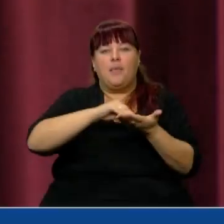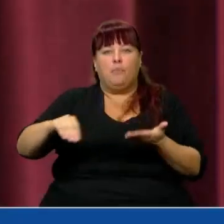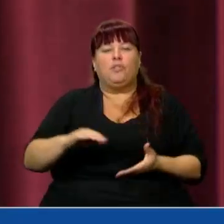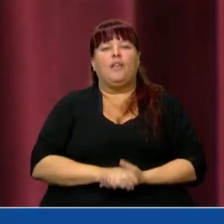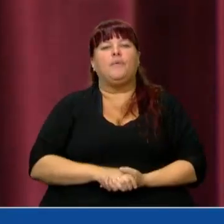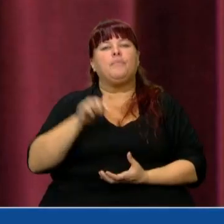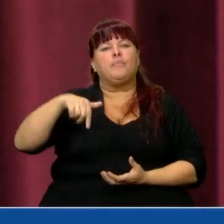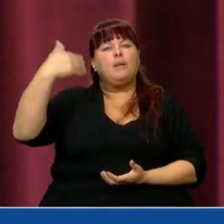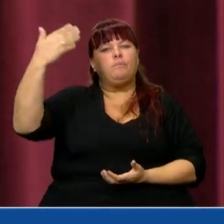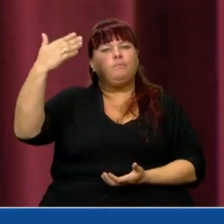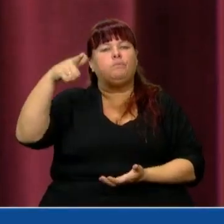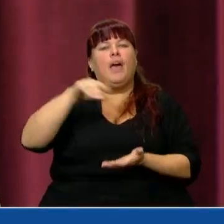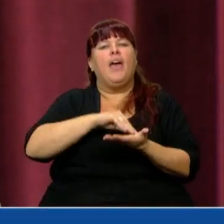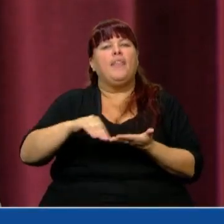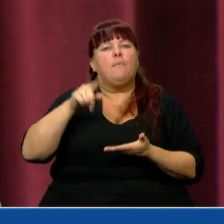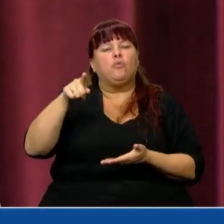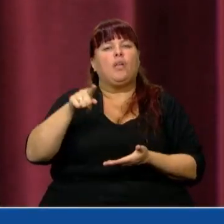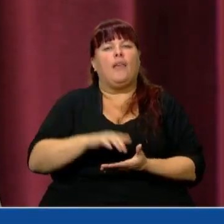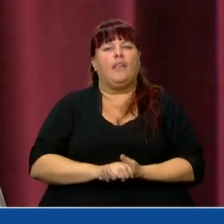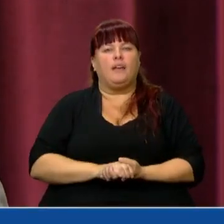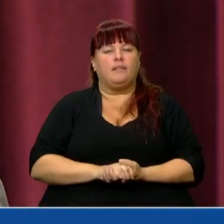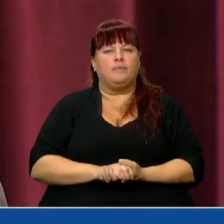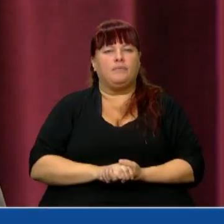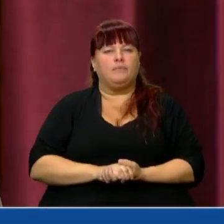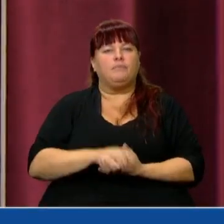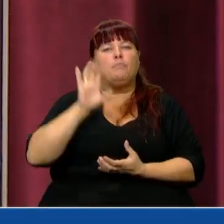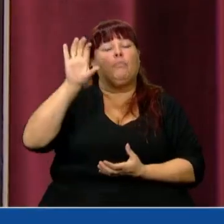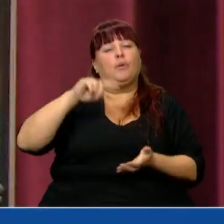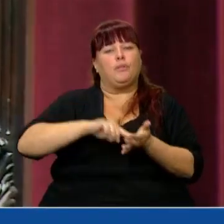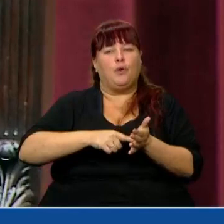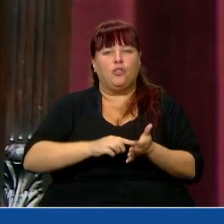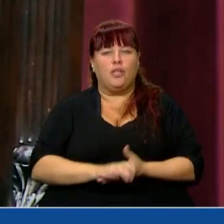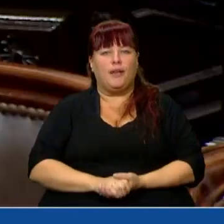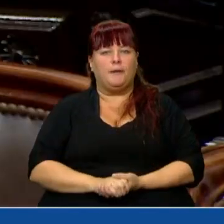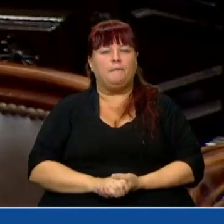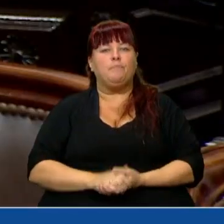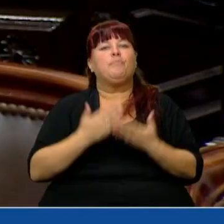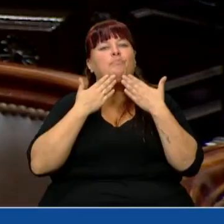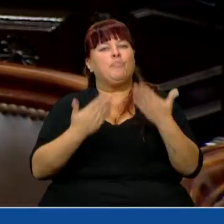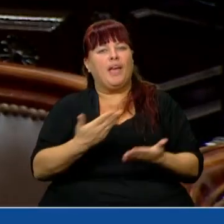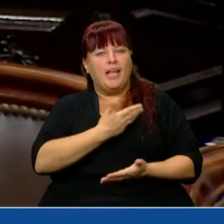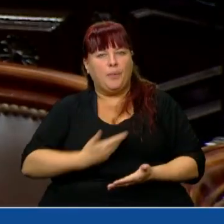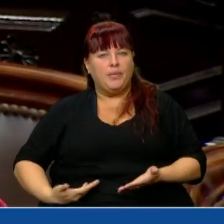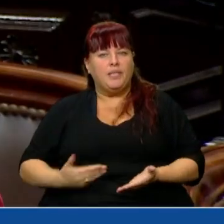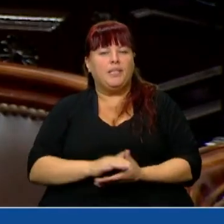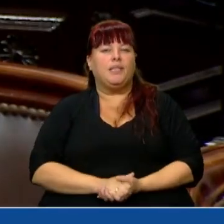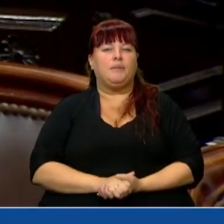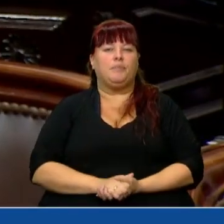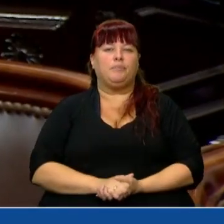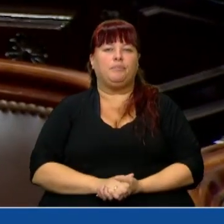En uso de la palabra la diputada Dania Tabela, Provincia de Buenos Aires. Gracias, señor Presidente.